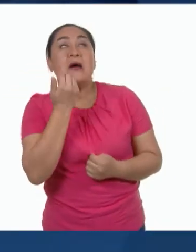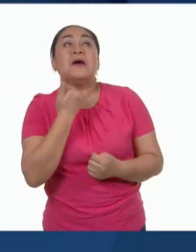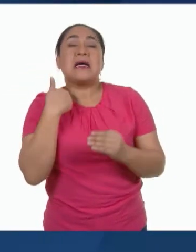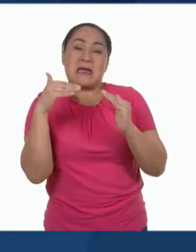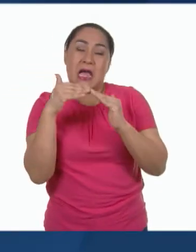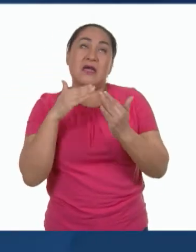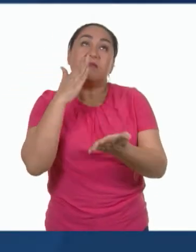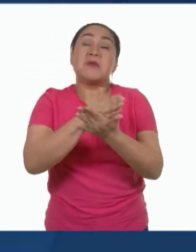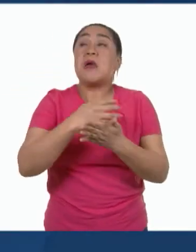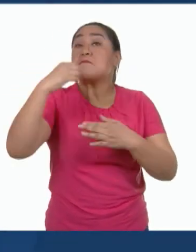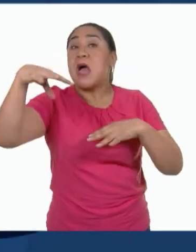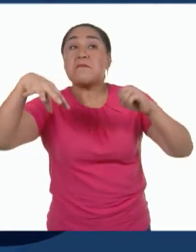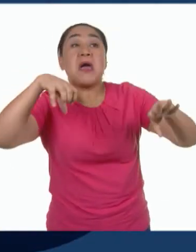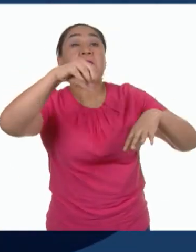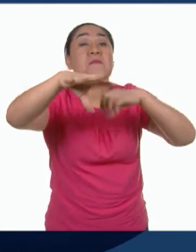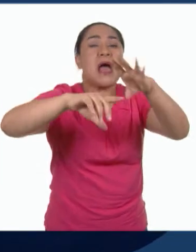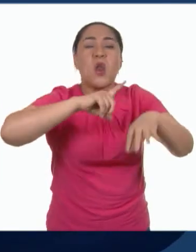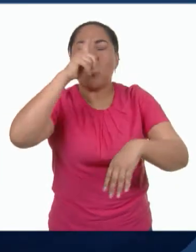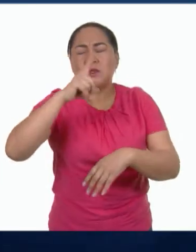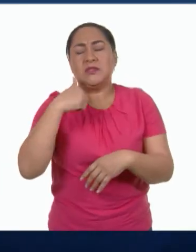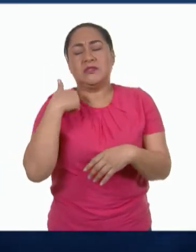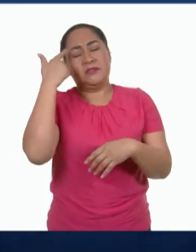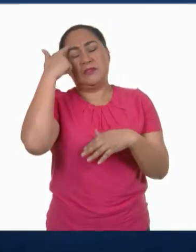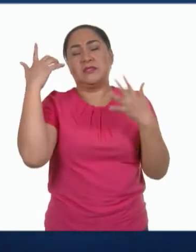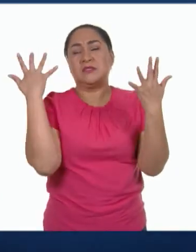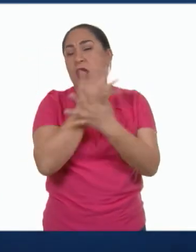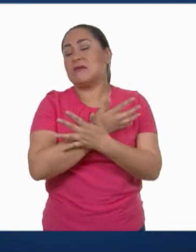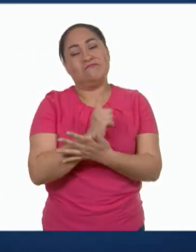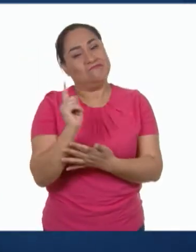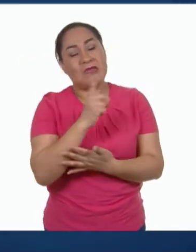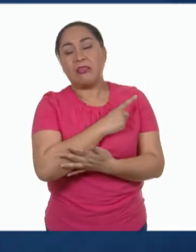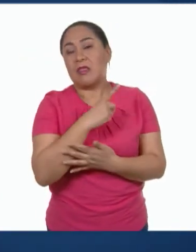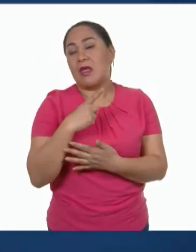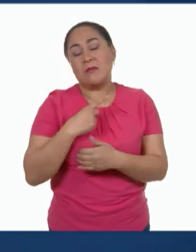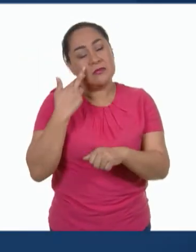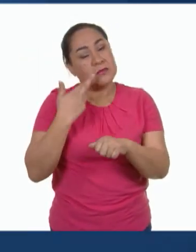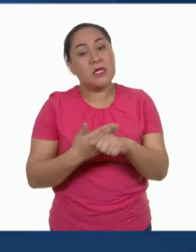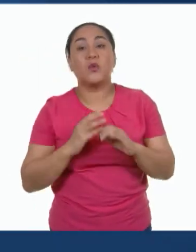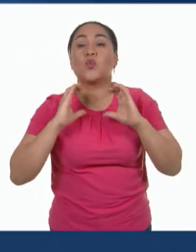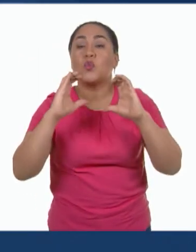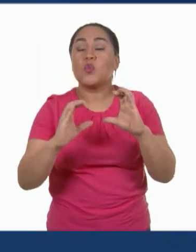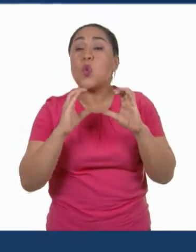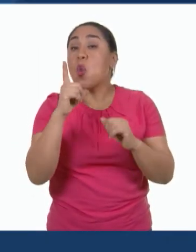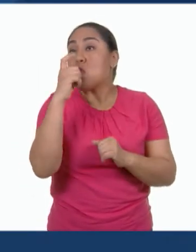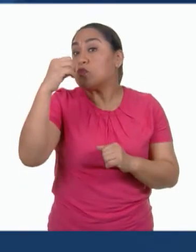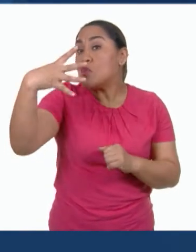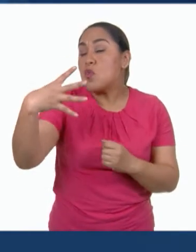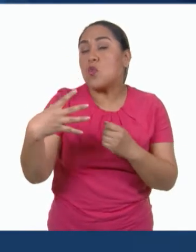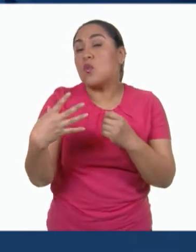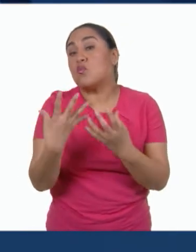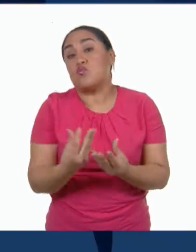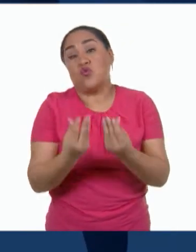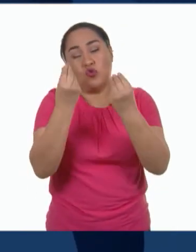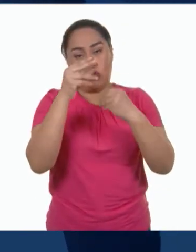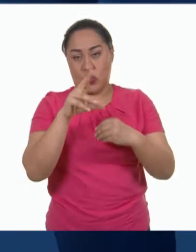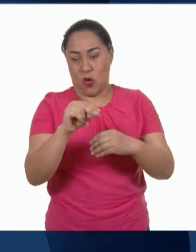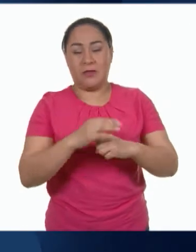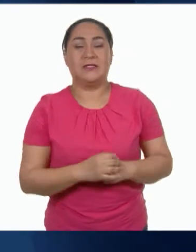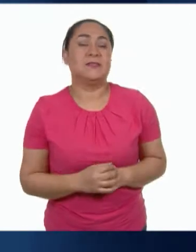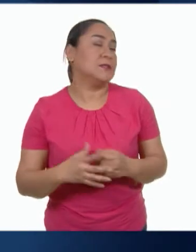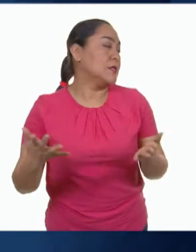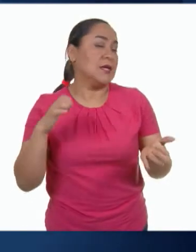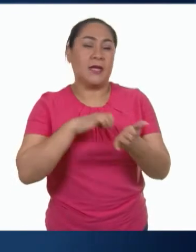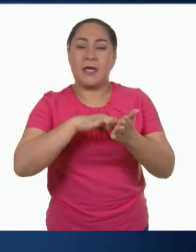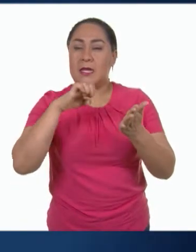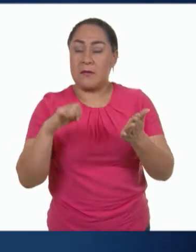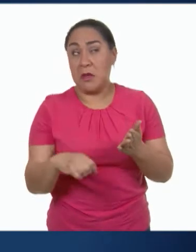luces, pero poco a poco fui generando en mí el hábito de solo encender la luz que estoy usando. Por ejemplo, ahora